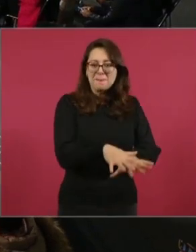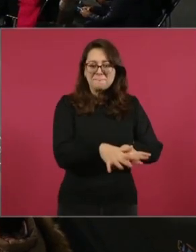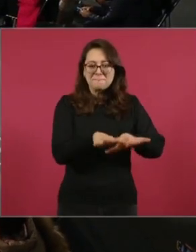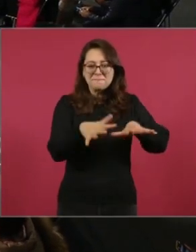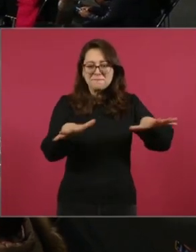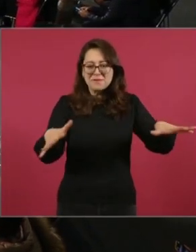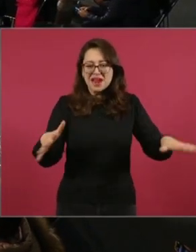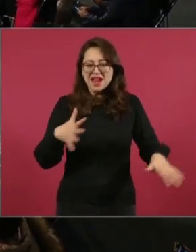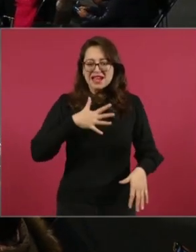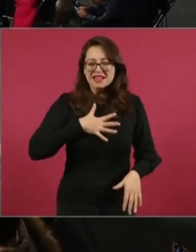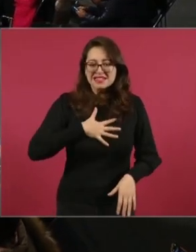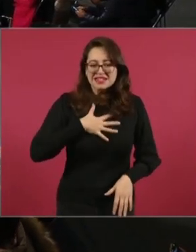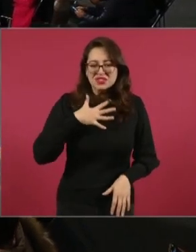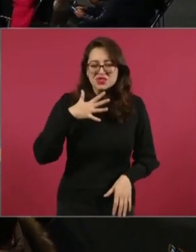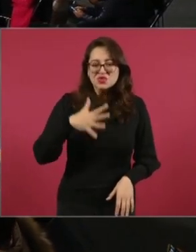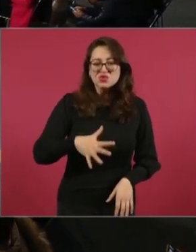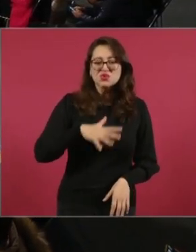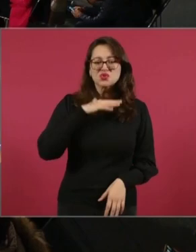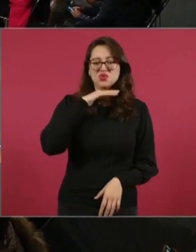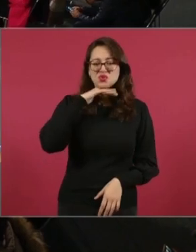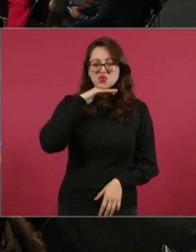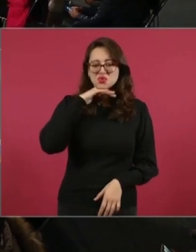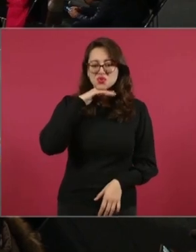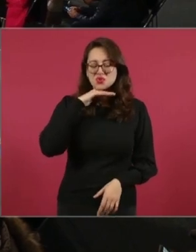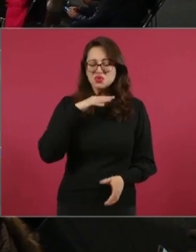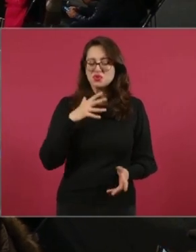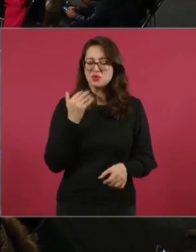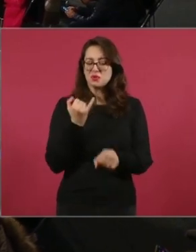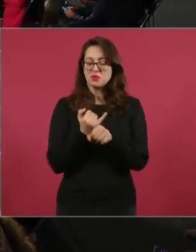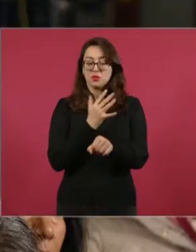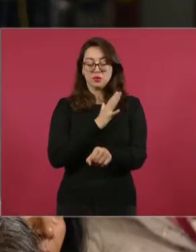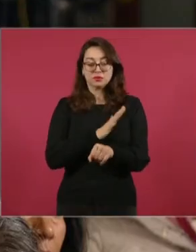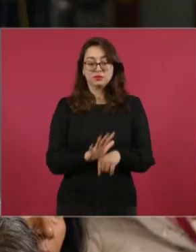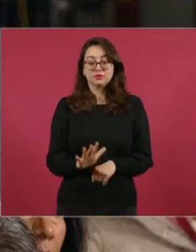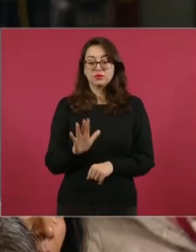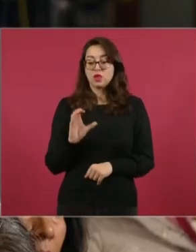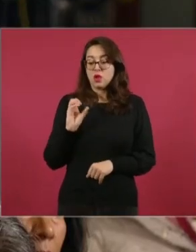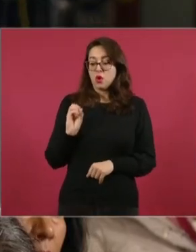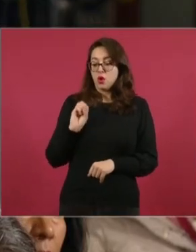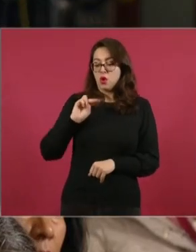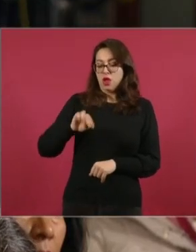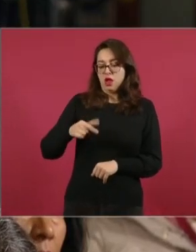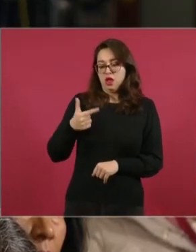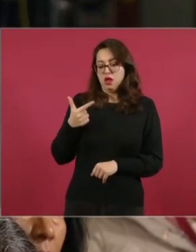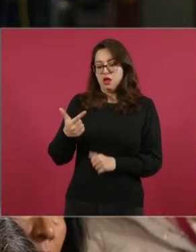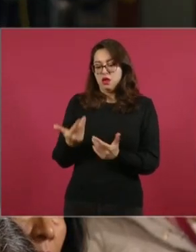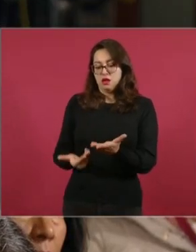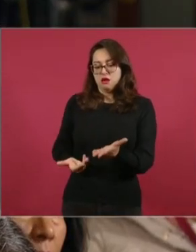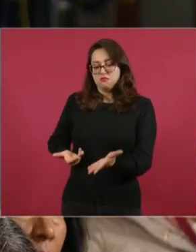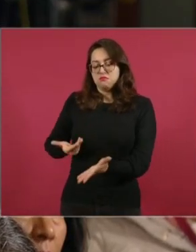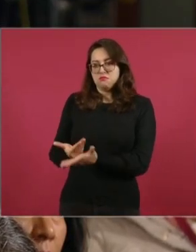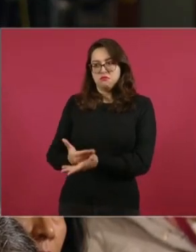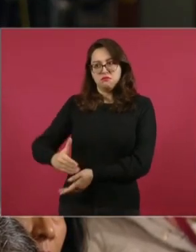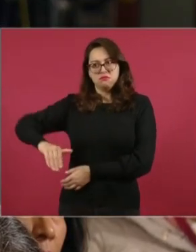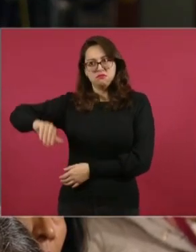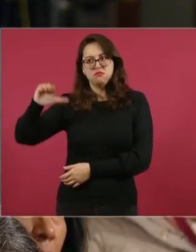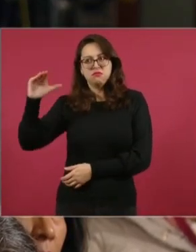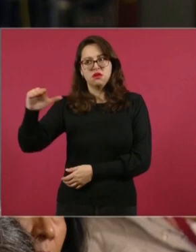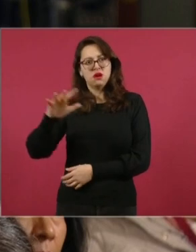Aquí le dejo el documento donde la ONG están proesteros, donde se manifiesta el terrible daño al